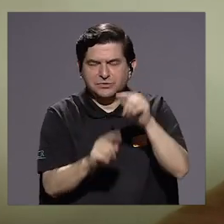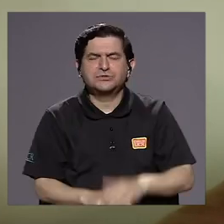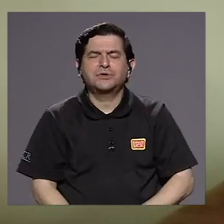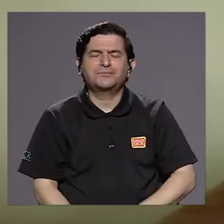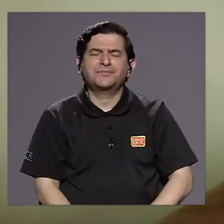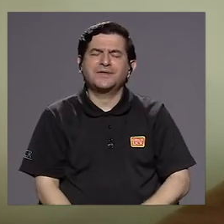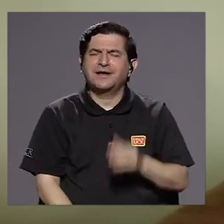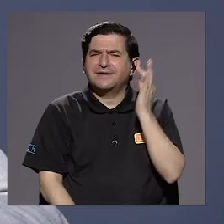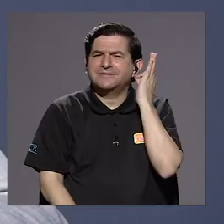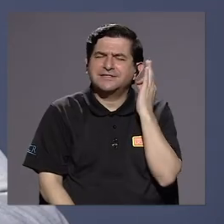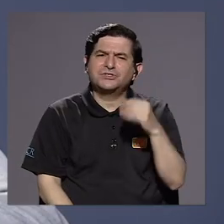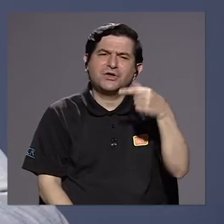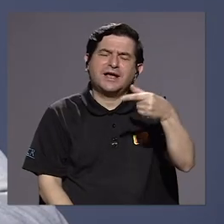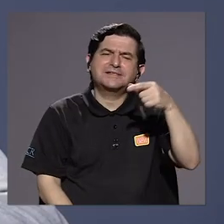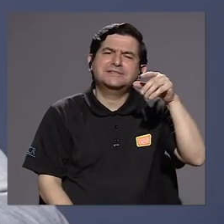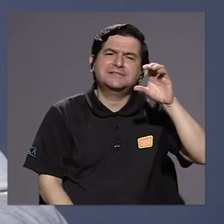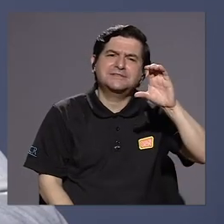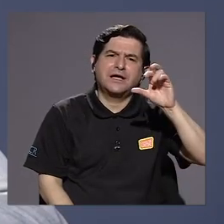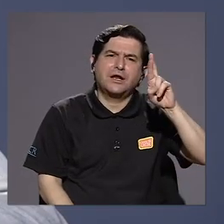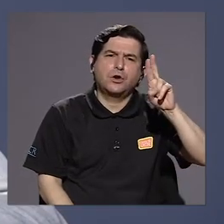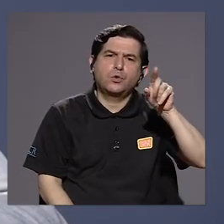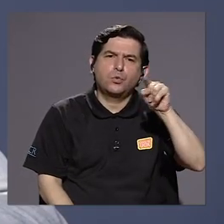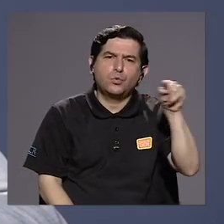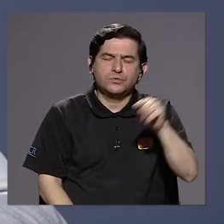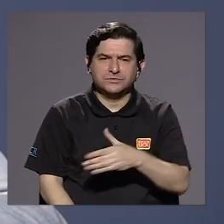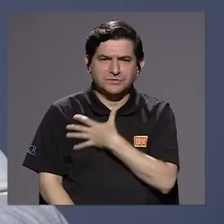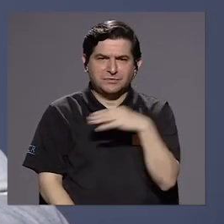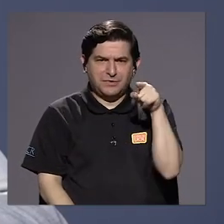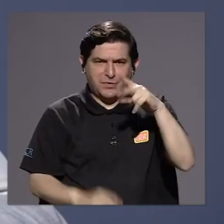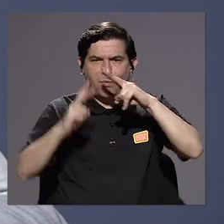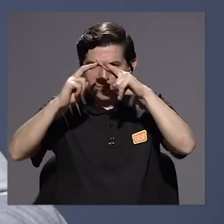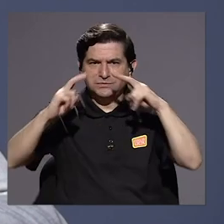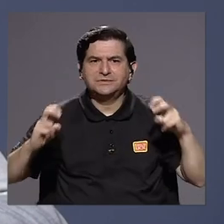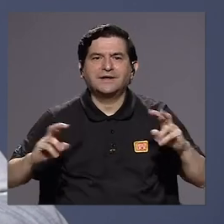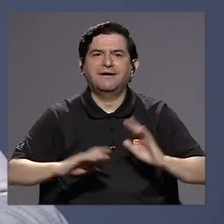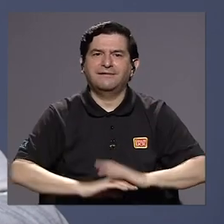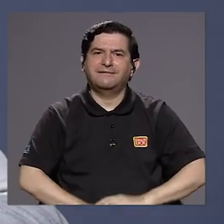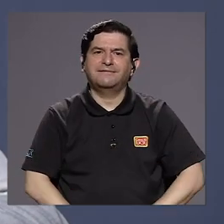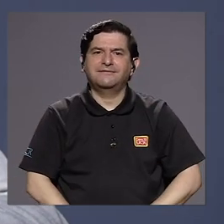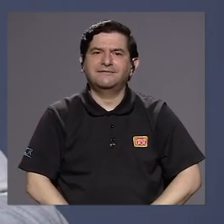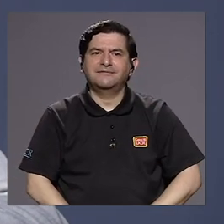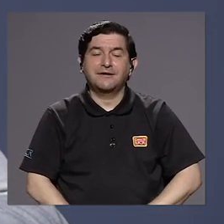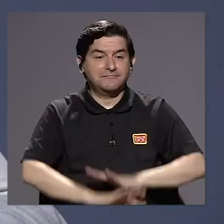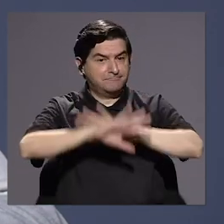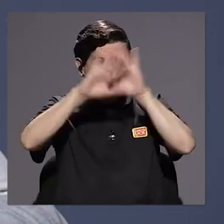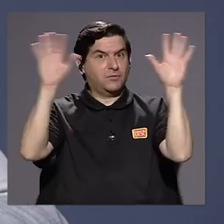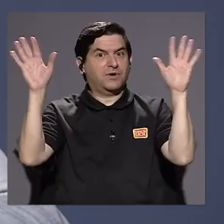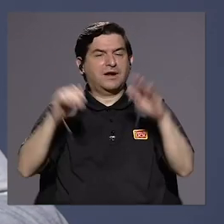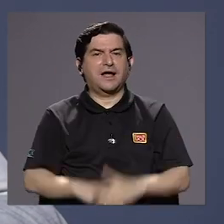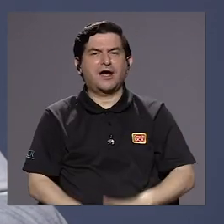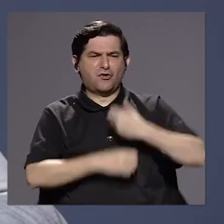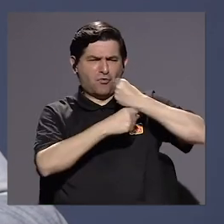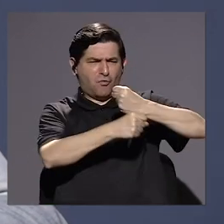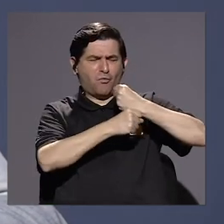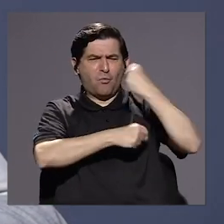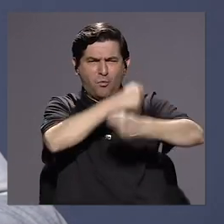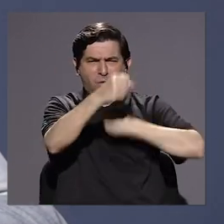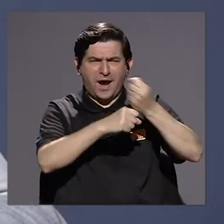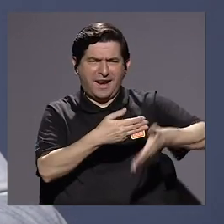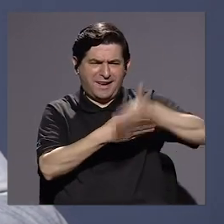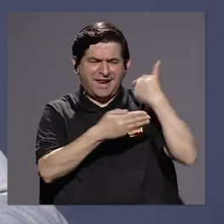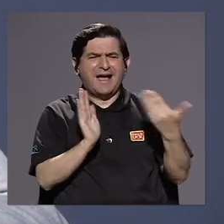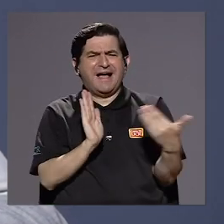Doña Giselle, me gusta que usted haga ese análisis porque está claro que la huelga del año pasado afectó